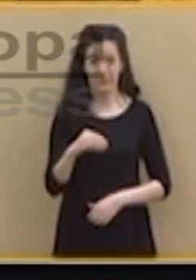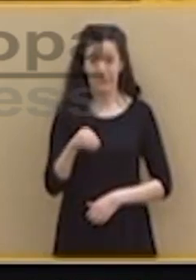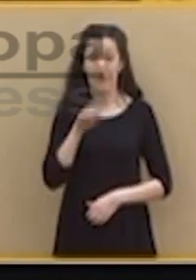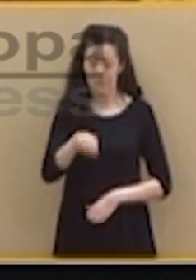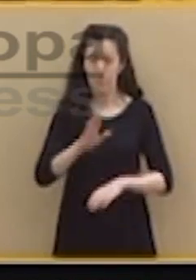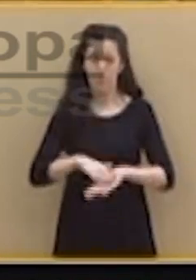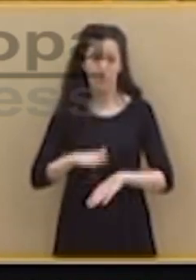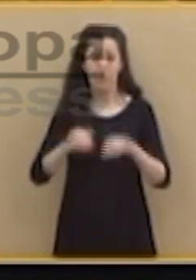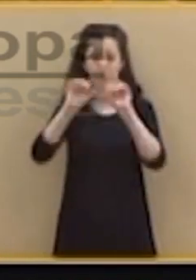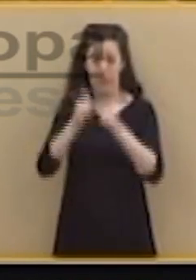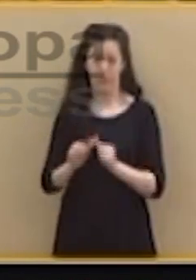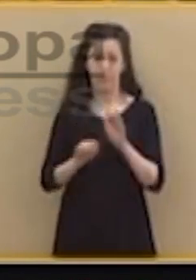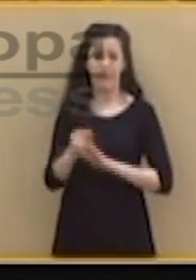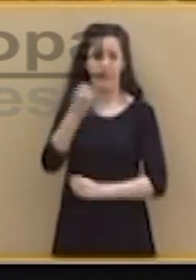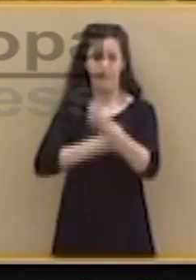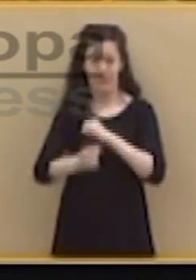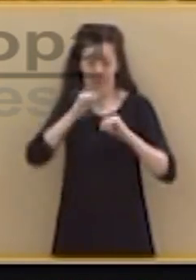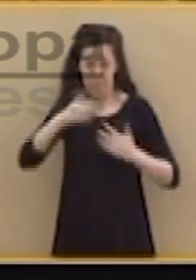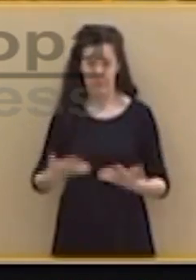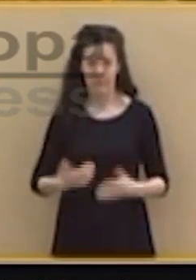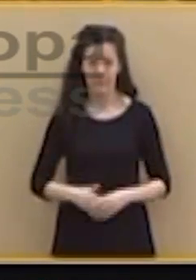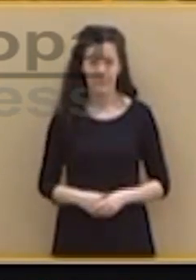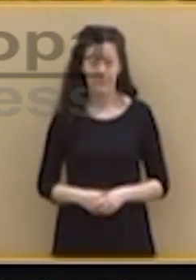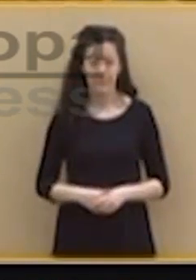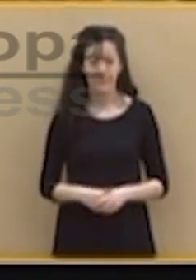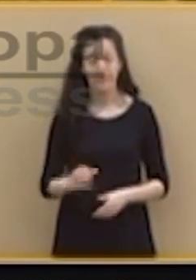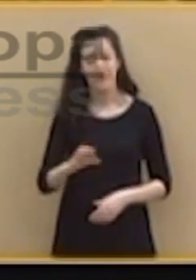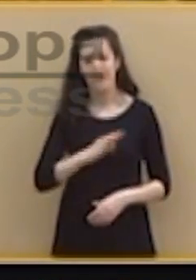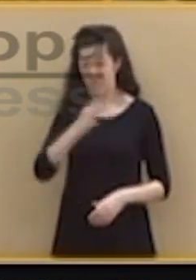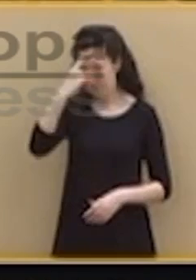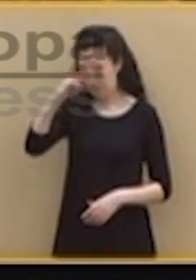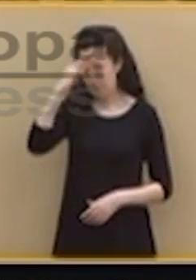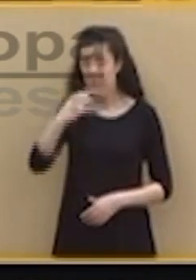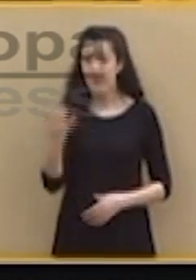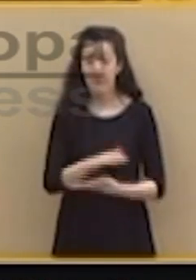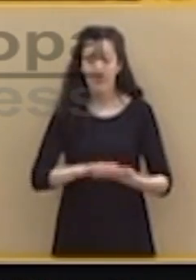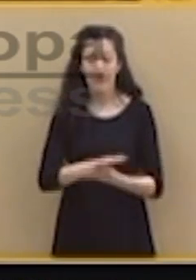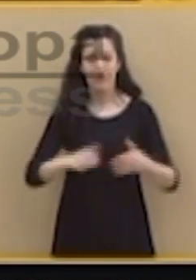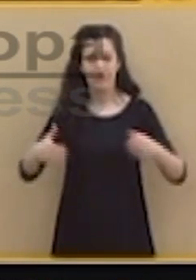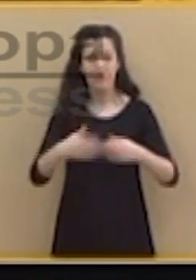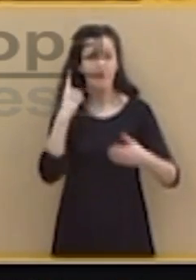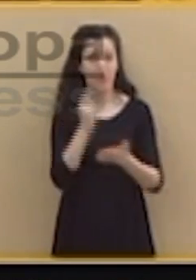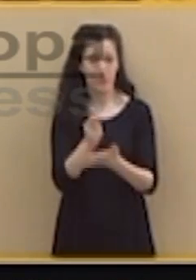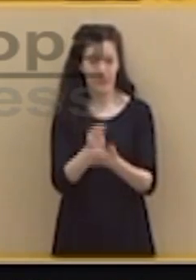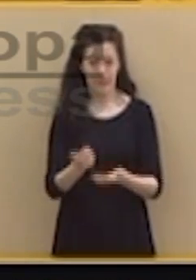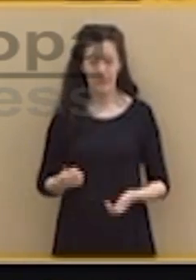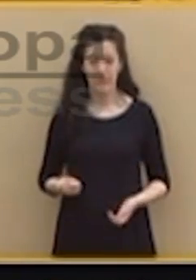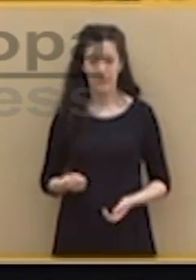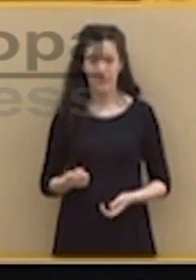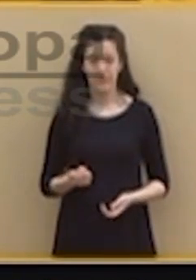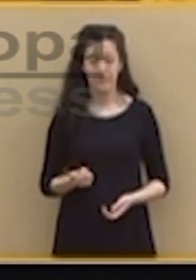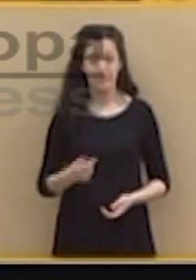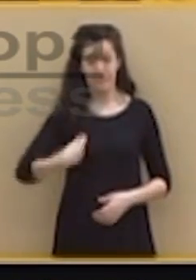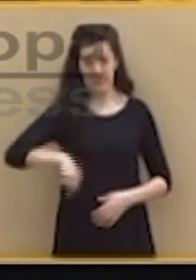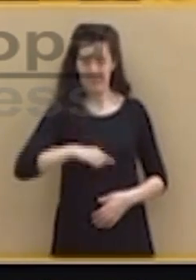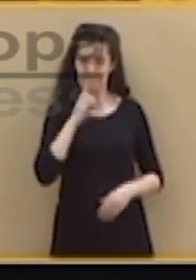Y señor Montoro, tenemos que hablarle también a los pensionistas, tenemos que hablarle a los pensionistas, Silencio, por favor, silencio.